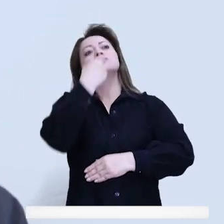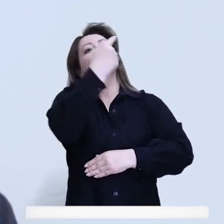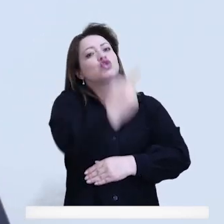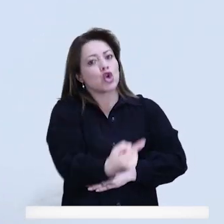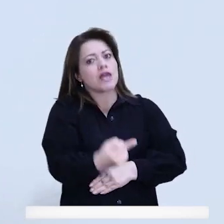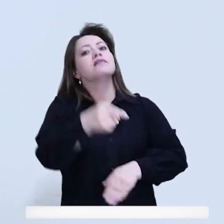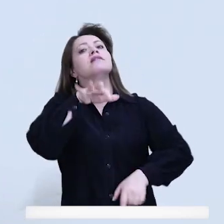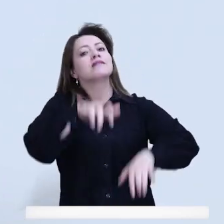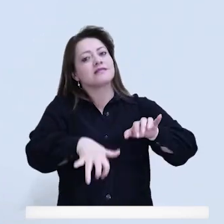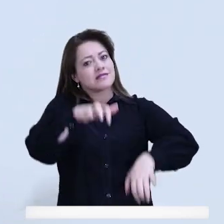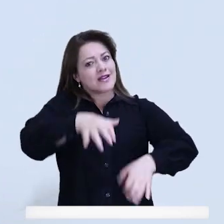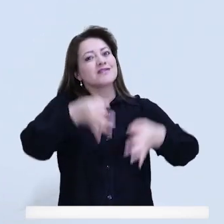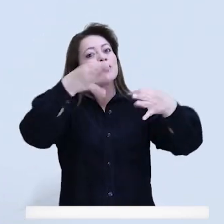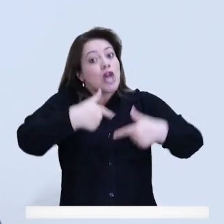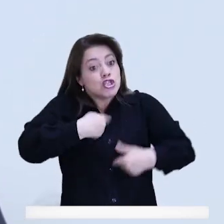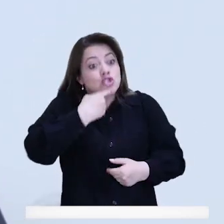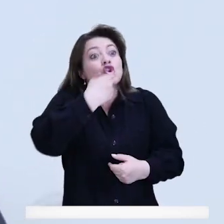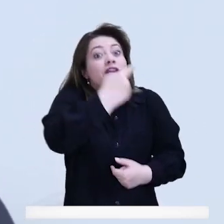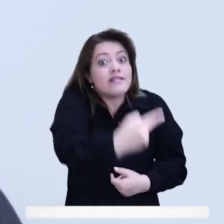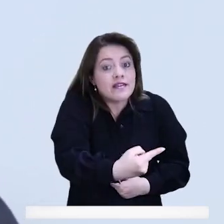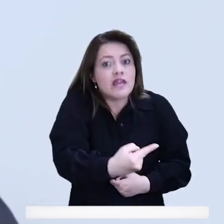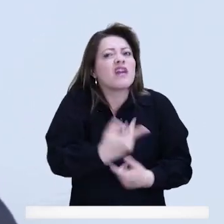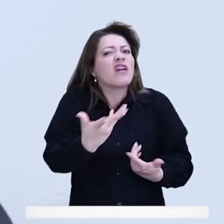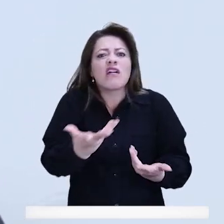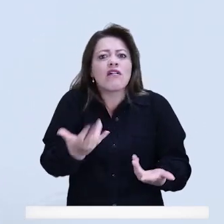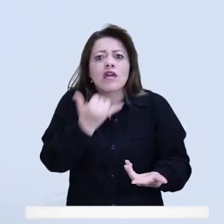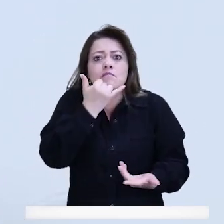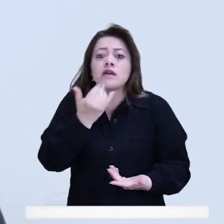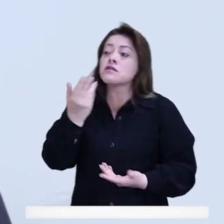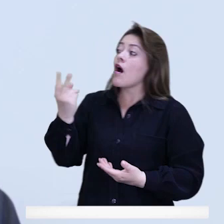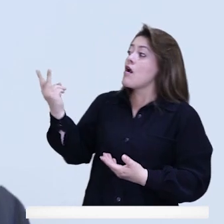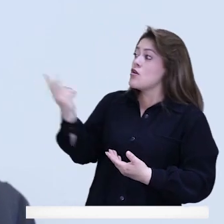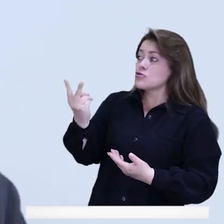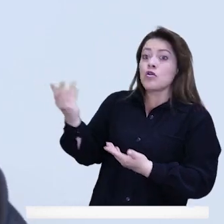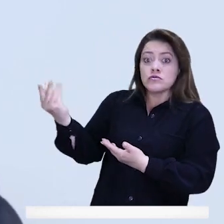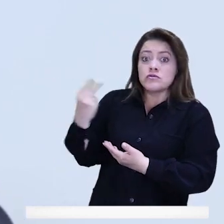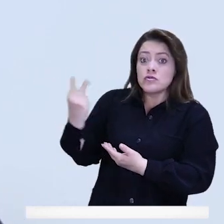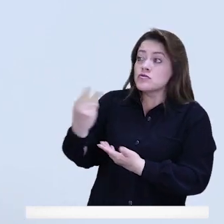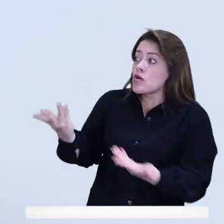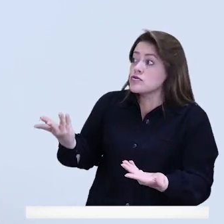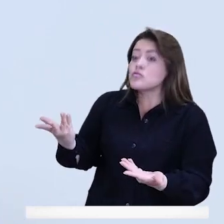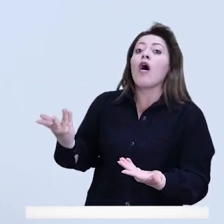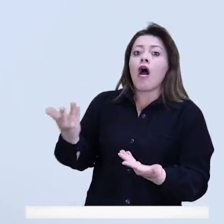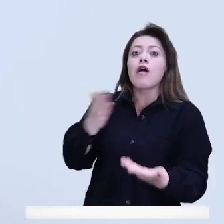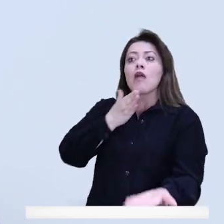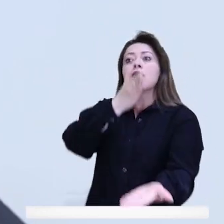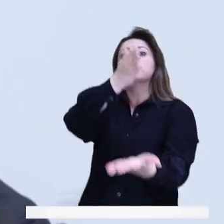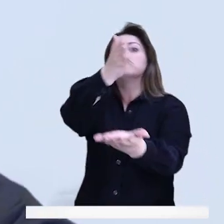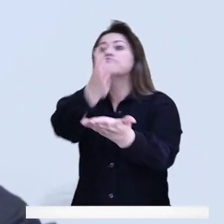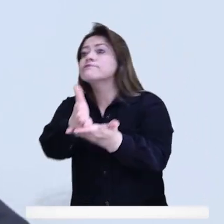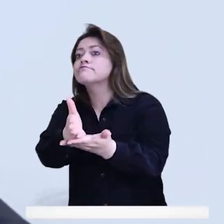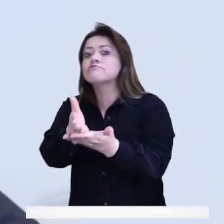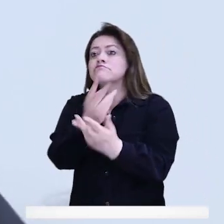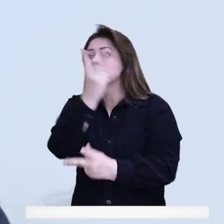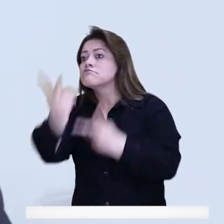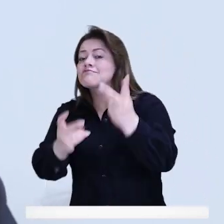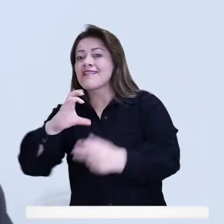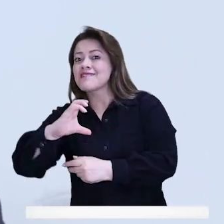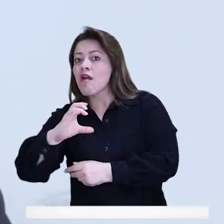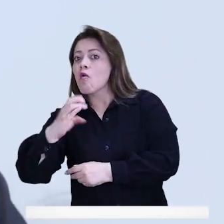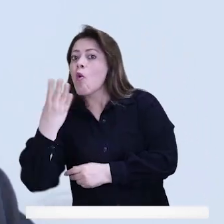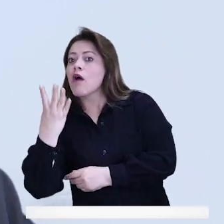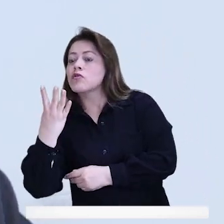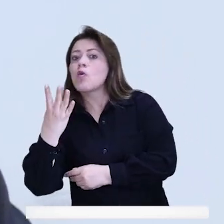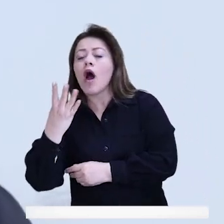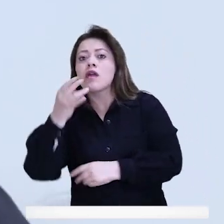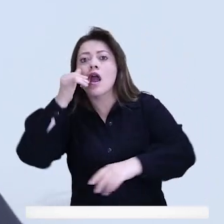lo dije en un debate al secretario de Seguridad. Nosotros tuvimos la oportunidad, aquí con mi colega Lucía Bastidas, de visitar el C4.